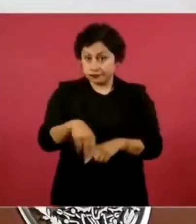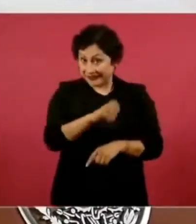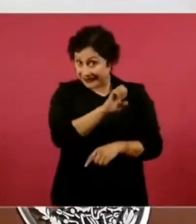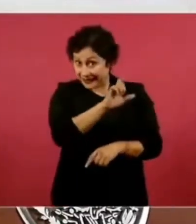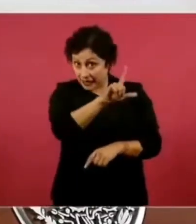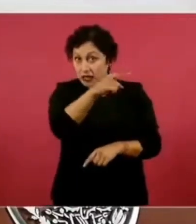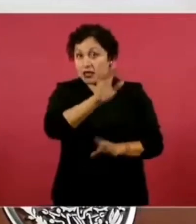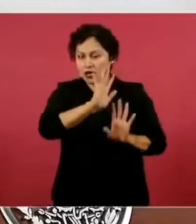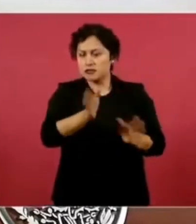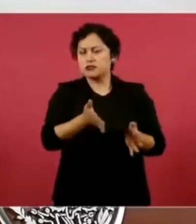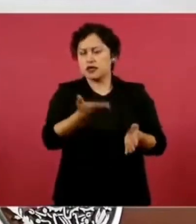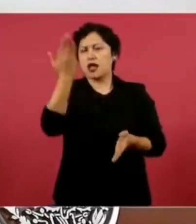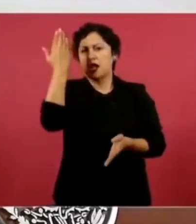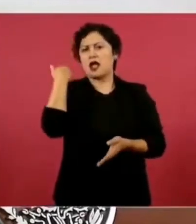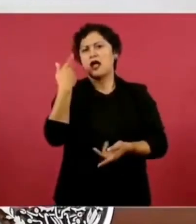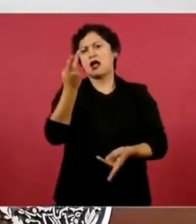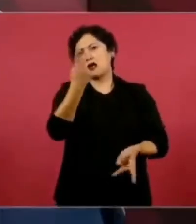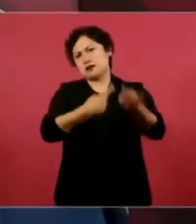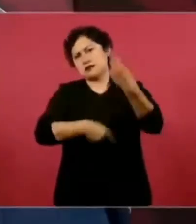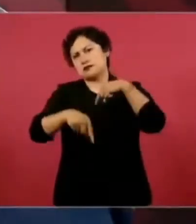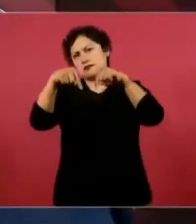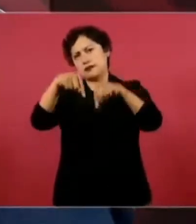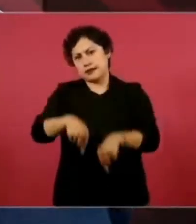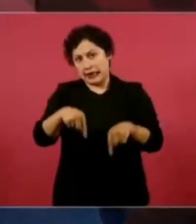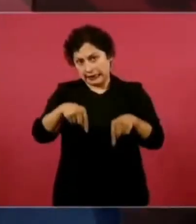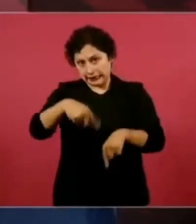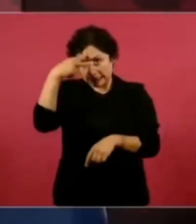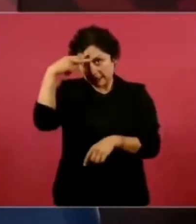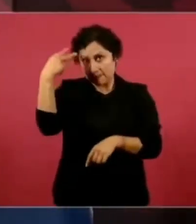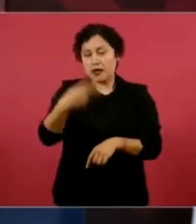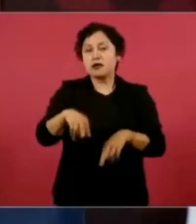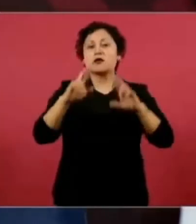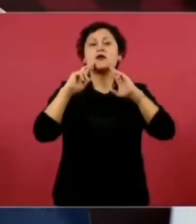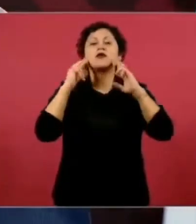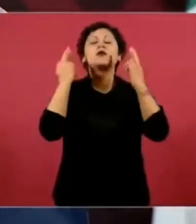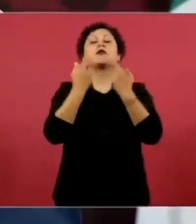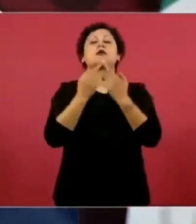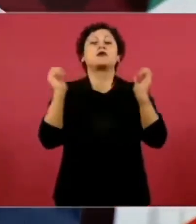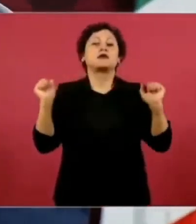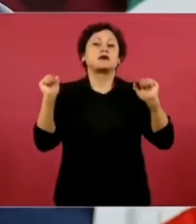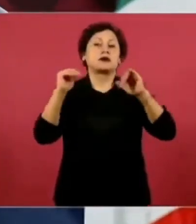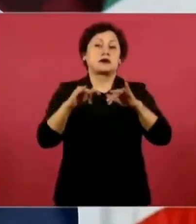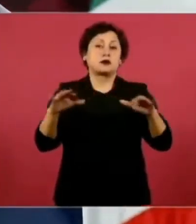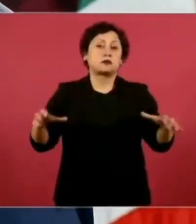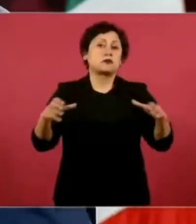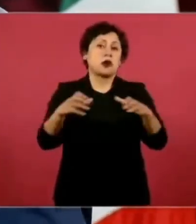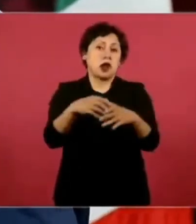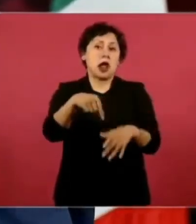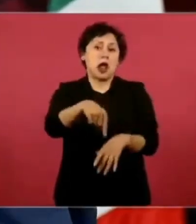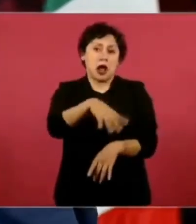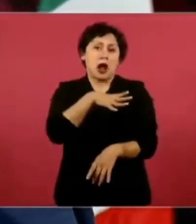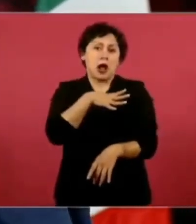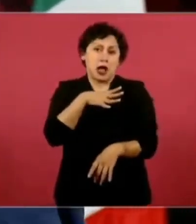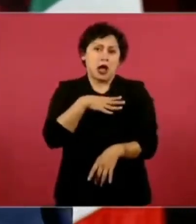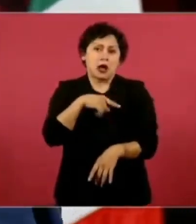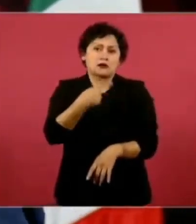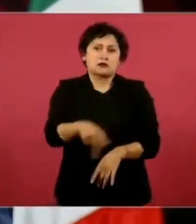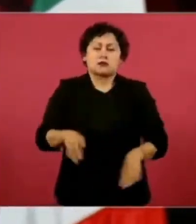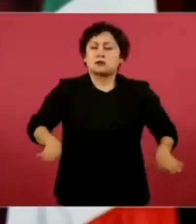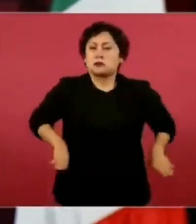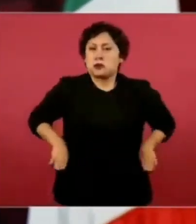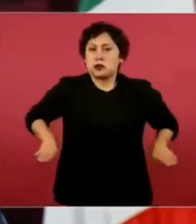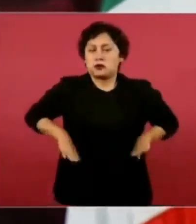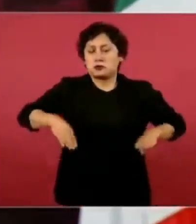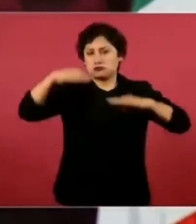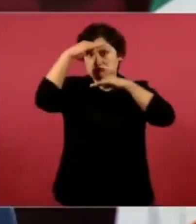congregado, se han reunido fuerzas conservadoras de